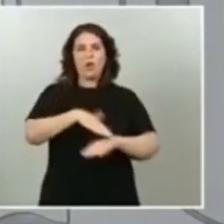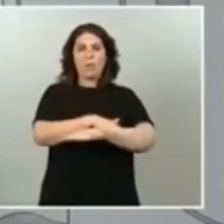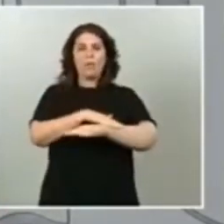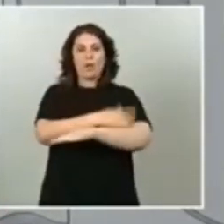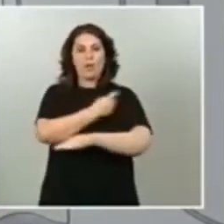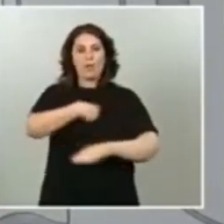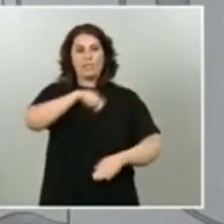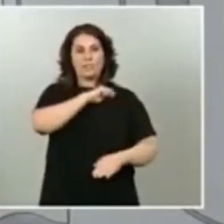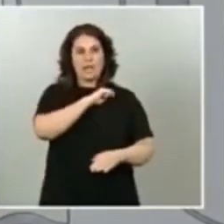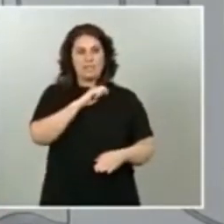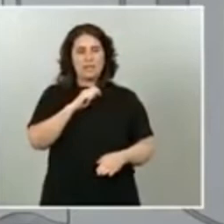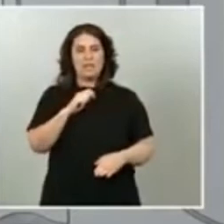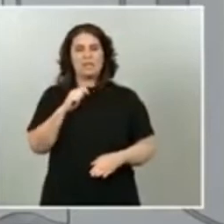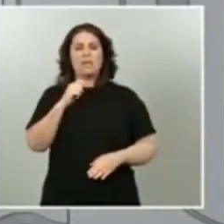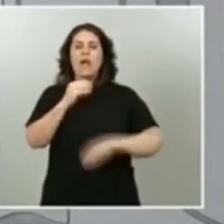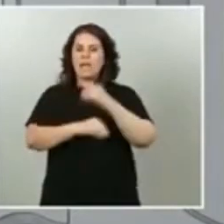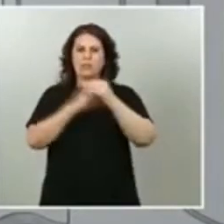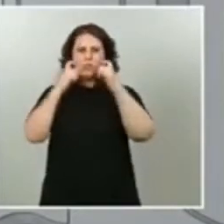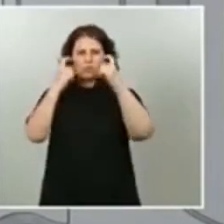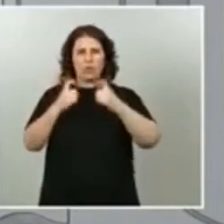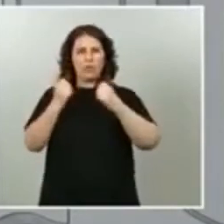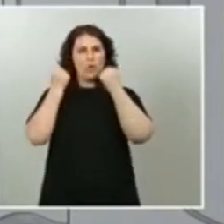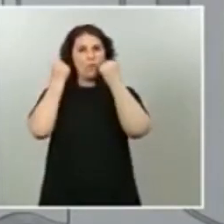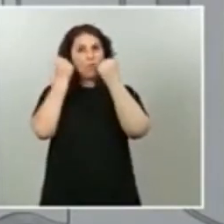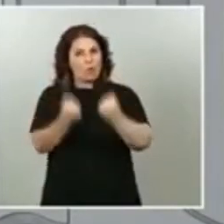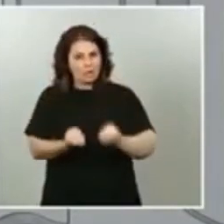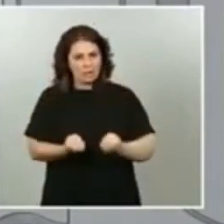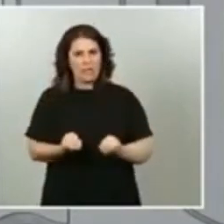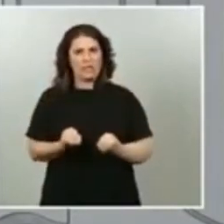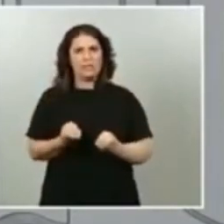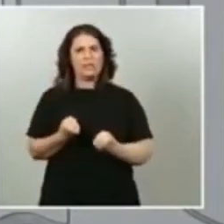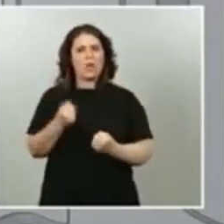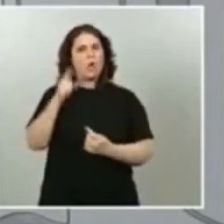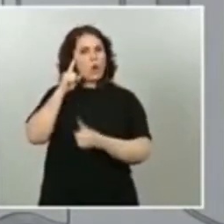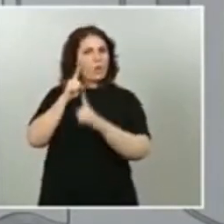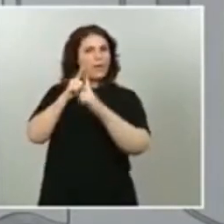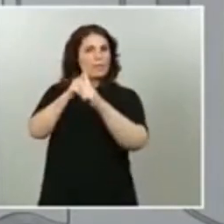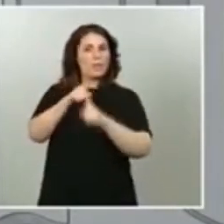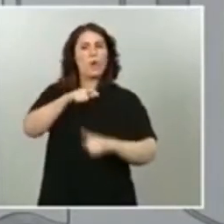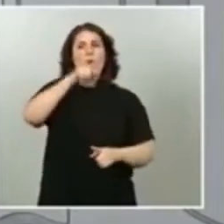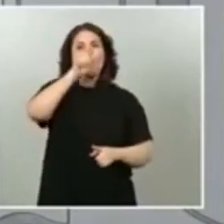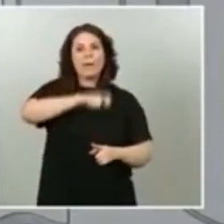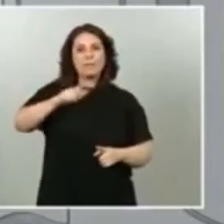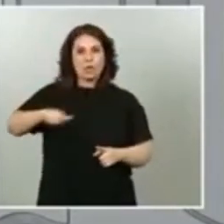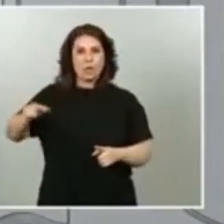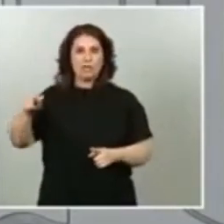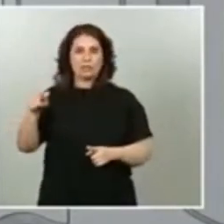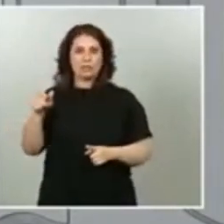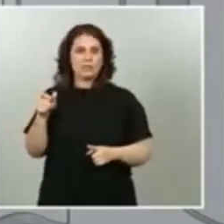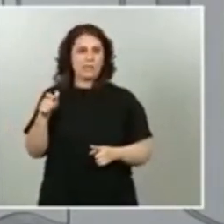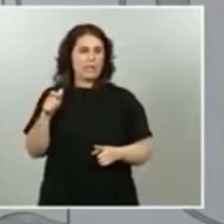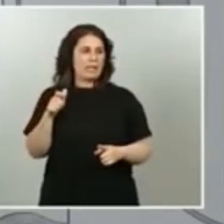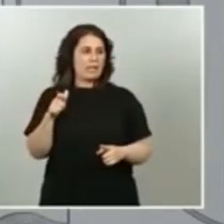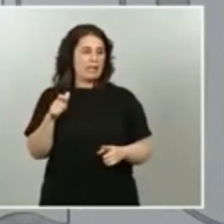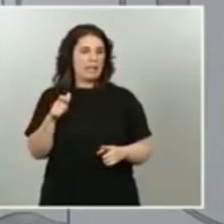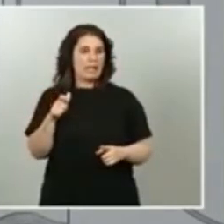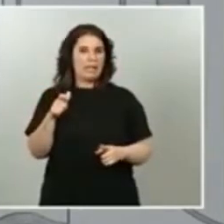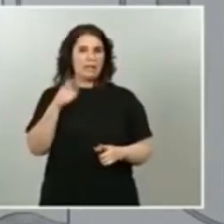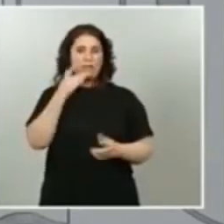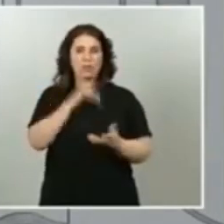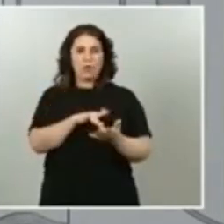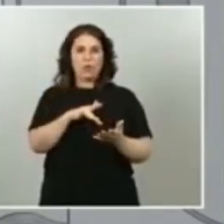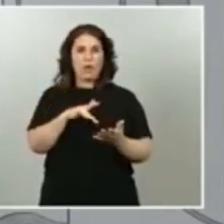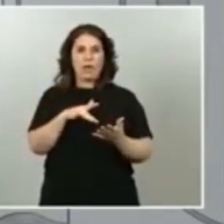hecho un gran esfuerzo para conseguir repatriar a todas las personas que en un momento determinado se quedaron en una